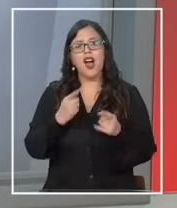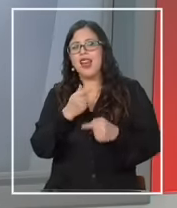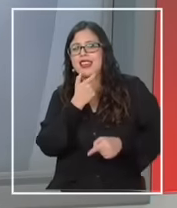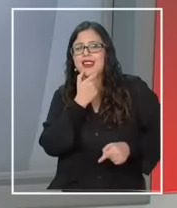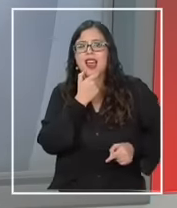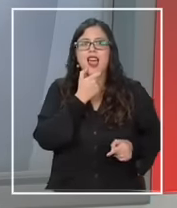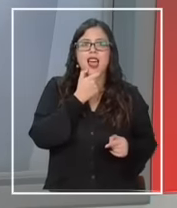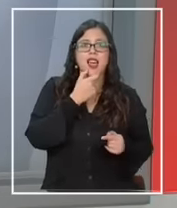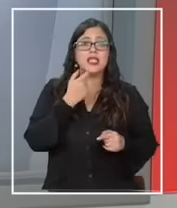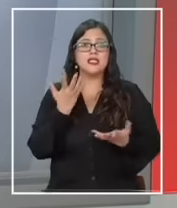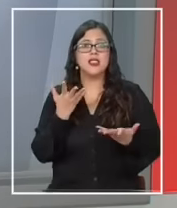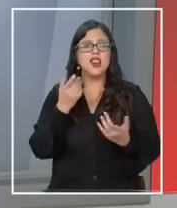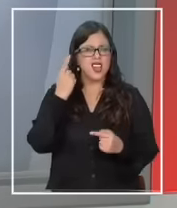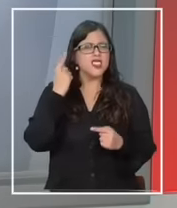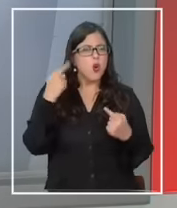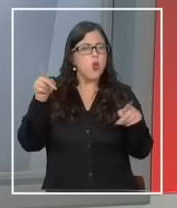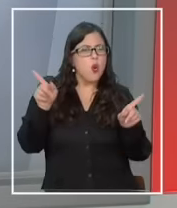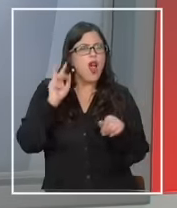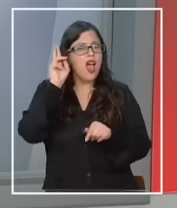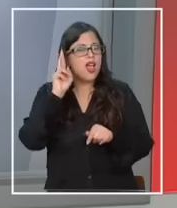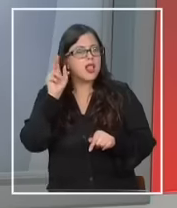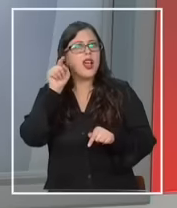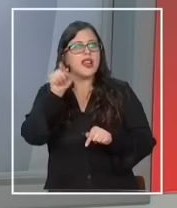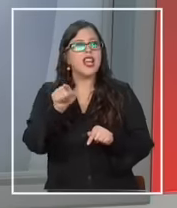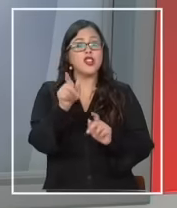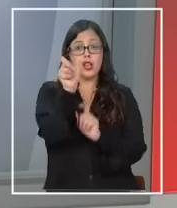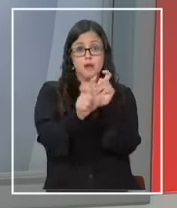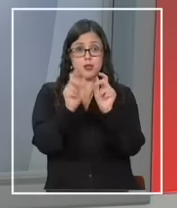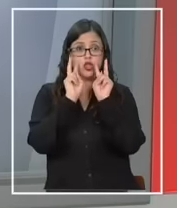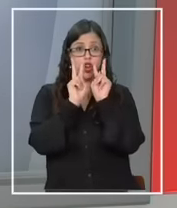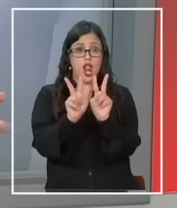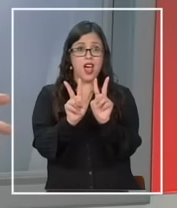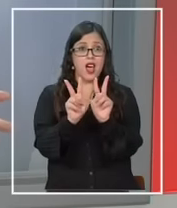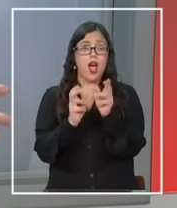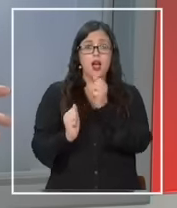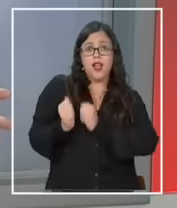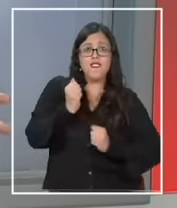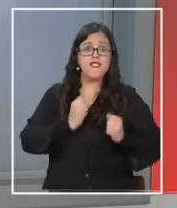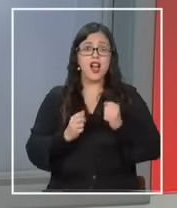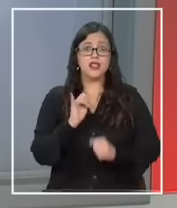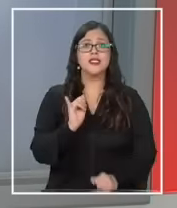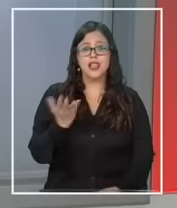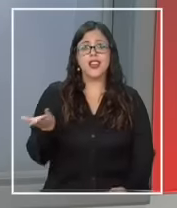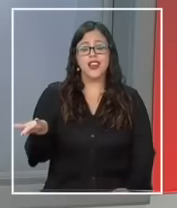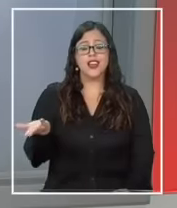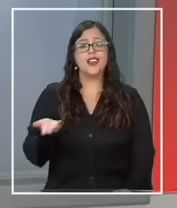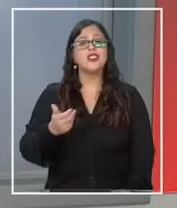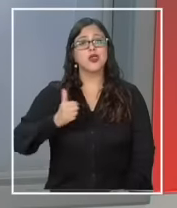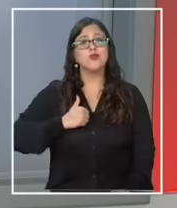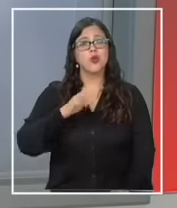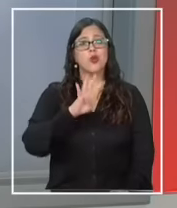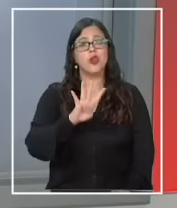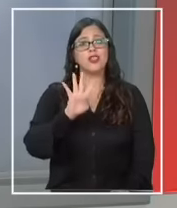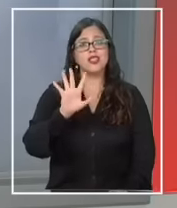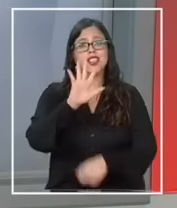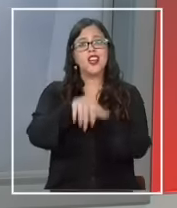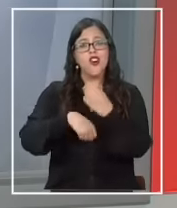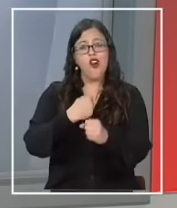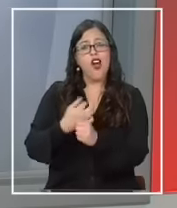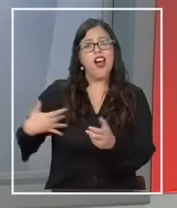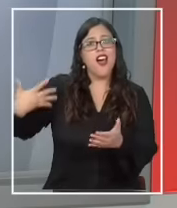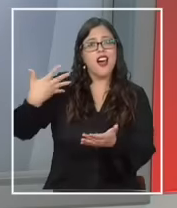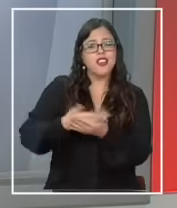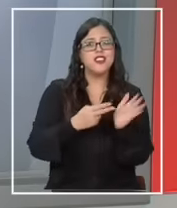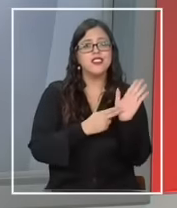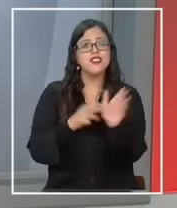les suenan estas canciones y estos personajes probablemente porque se cumplen 45 años del